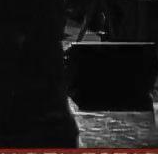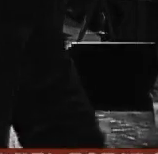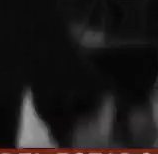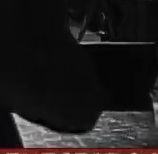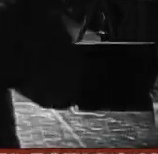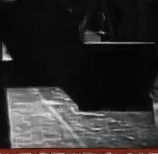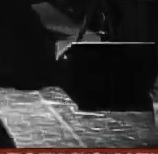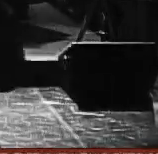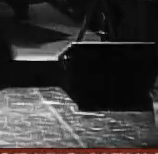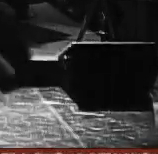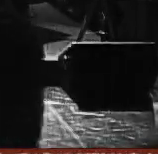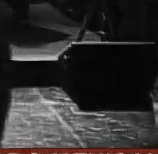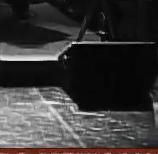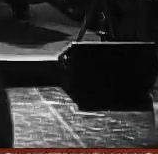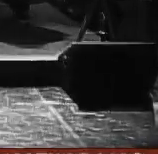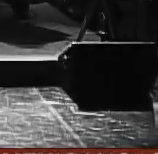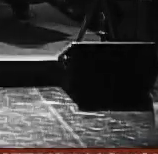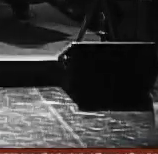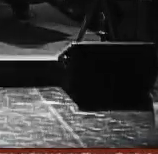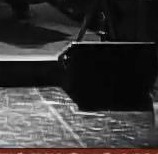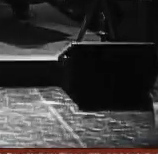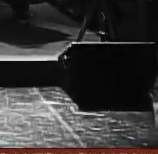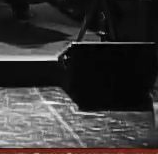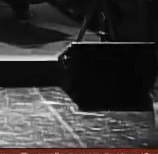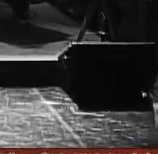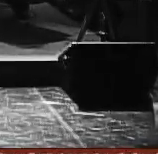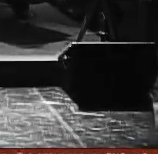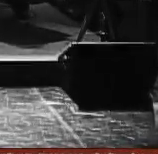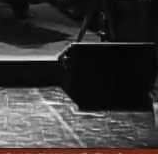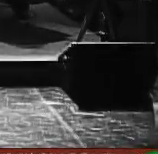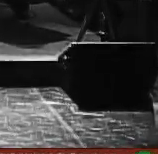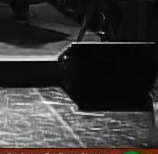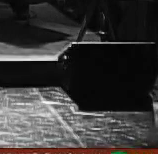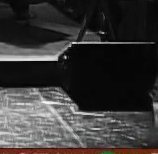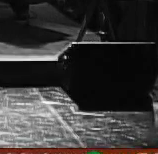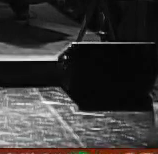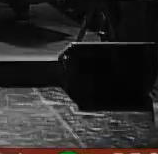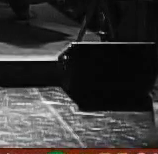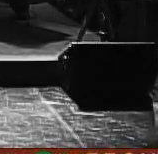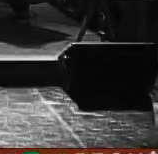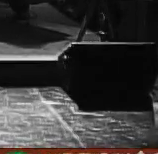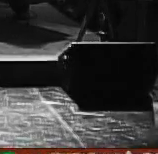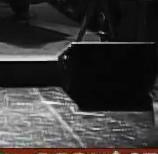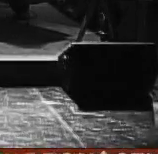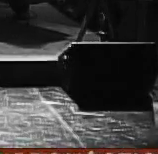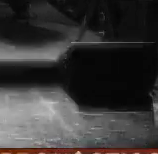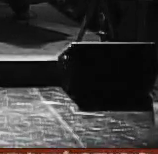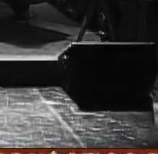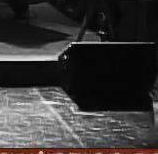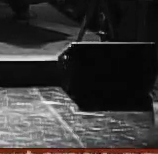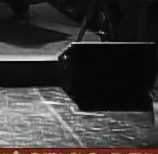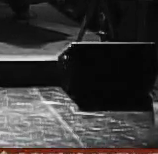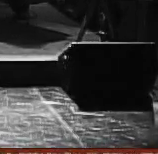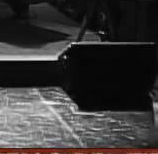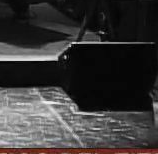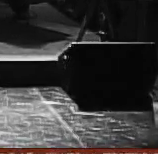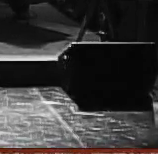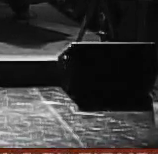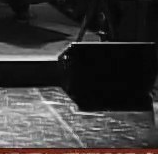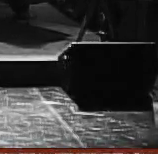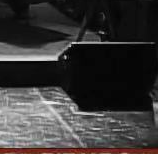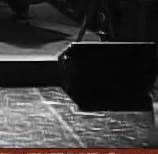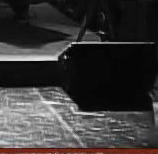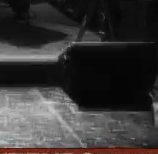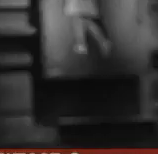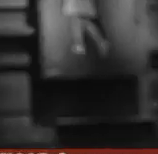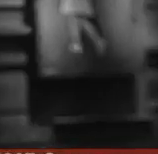que hay una una cápsula turística relacionada al tema que es Harlem en Nueva York que es el lugar donde se